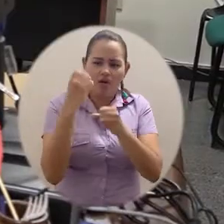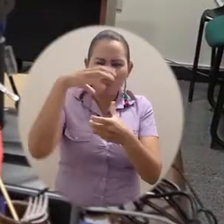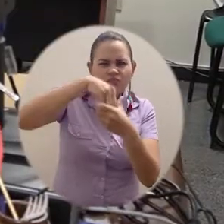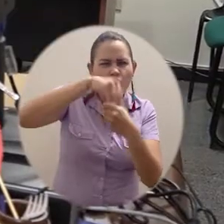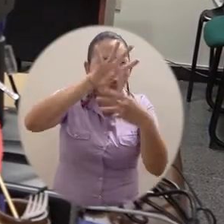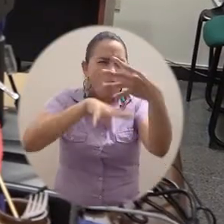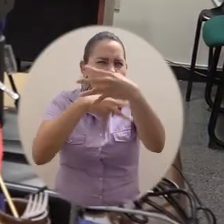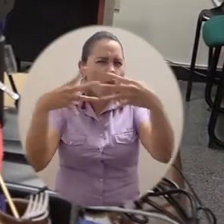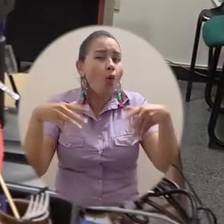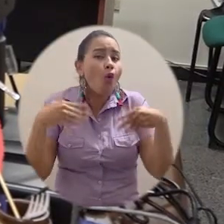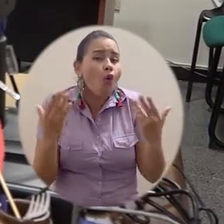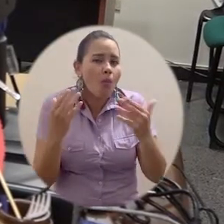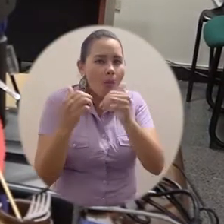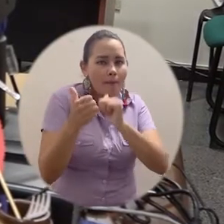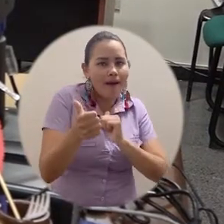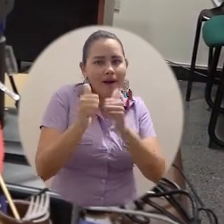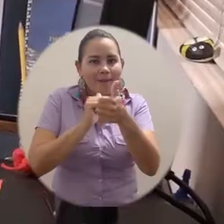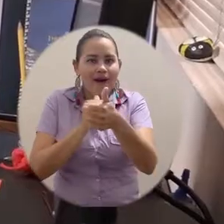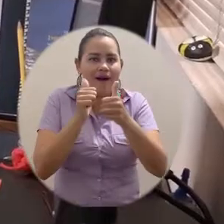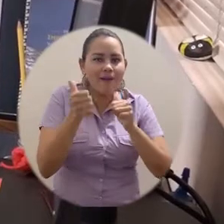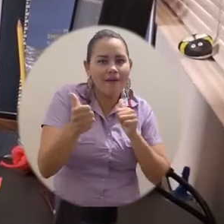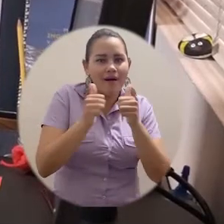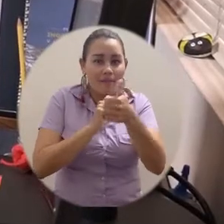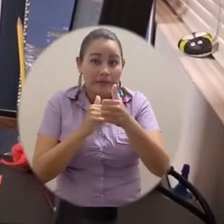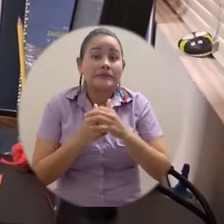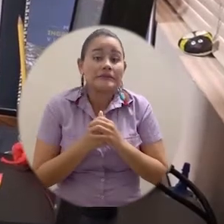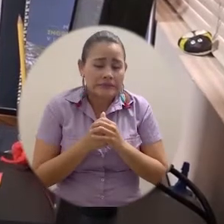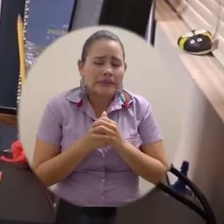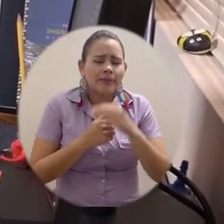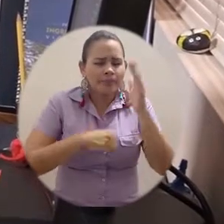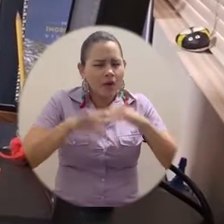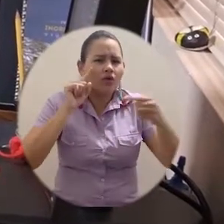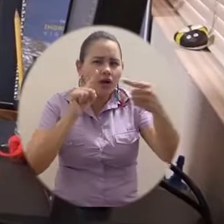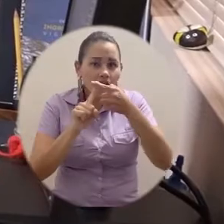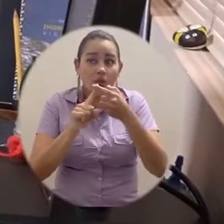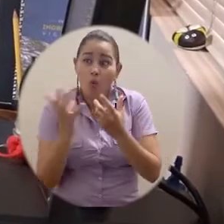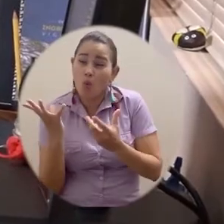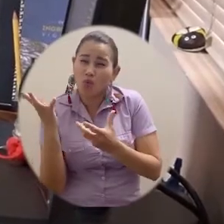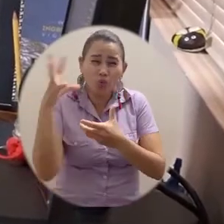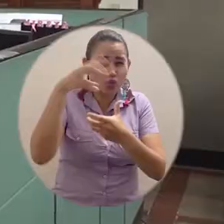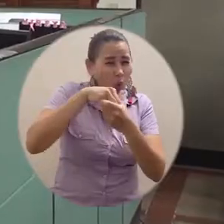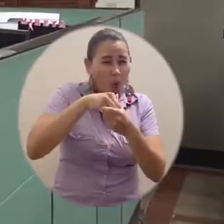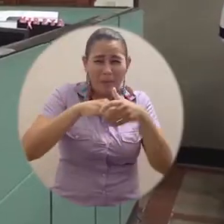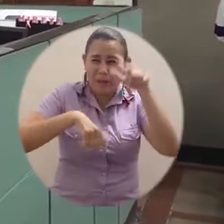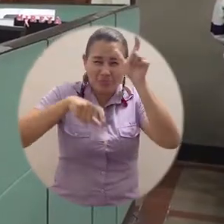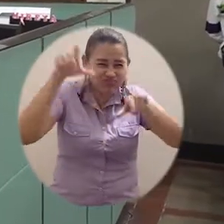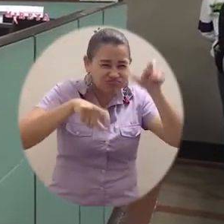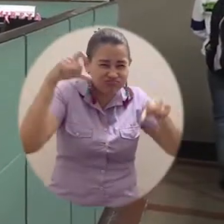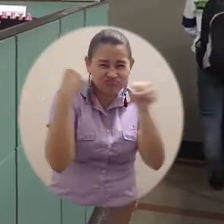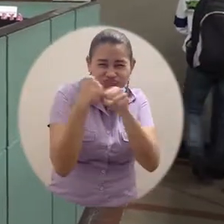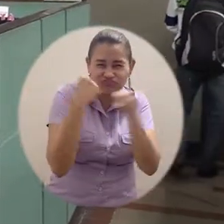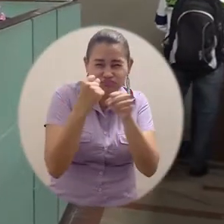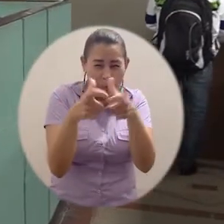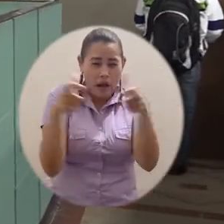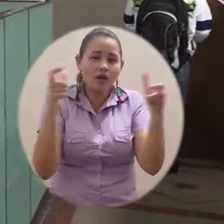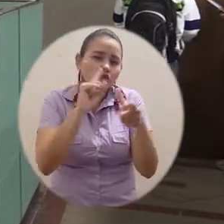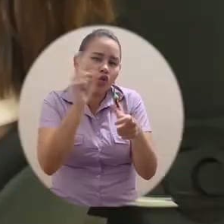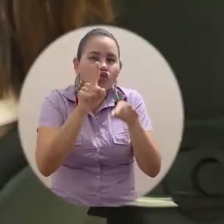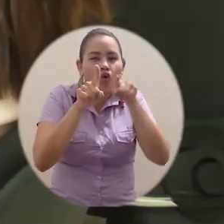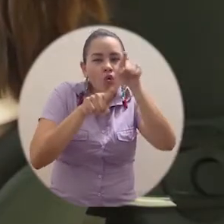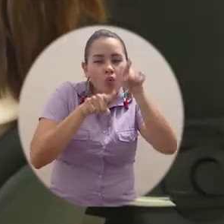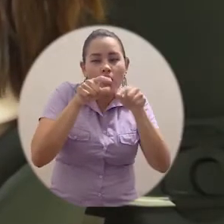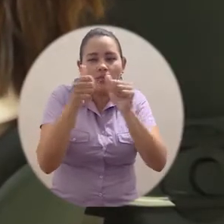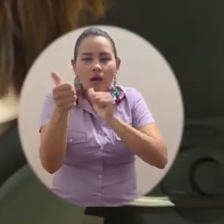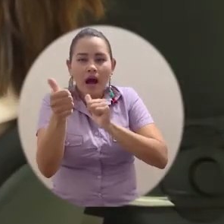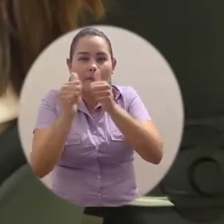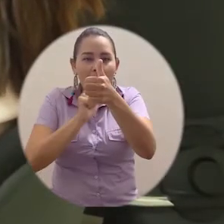con el objetivo de flexibilizar las jornadas de trabajo de los funcionarios del alma mater, de tal manera que por grupos más pequeños de trabajadores,